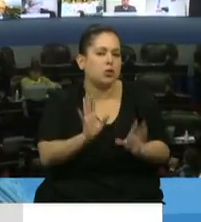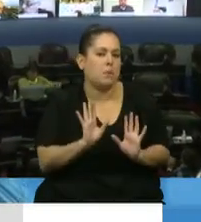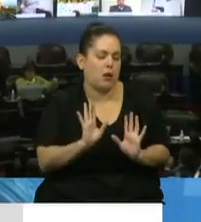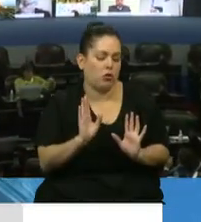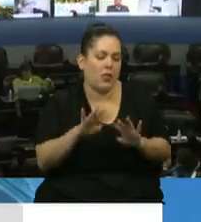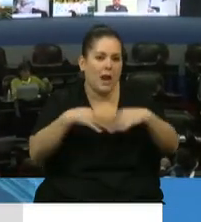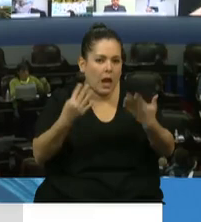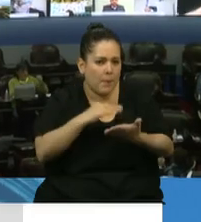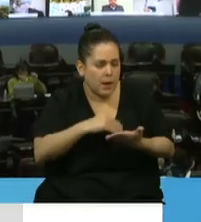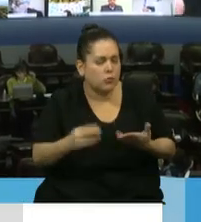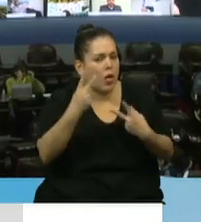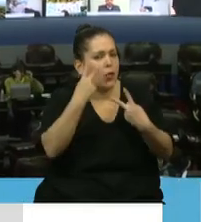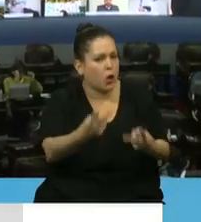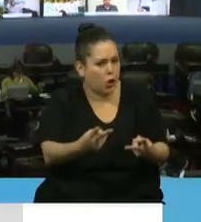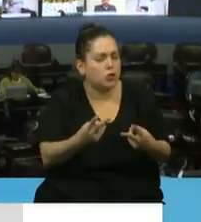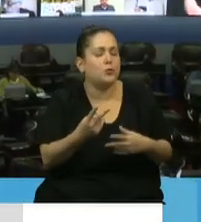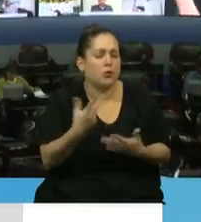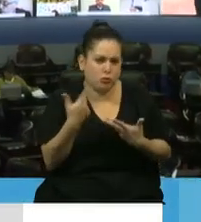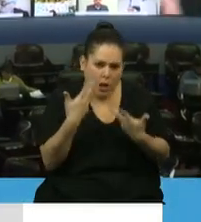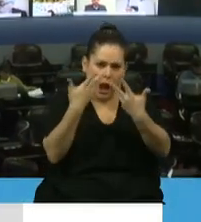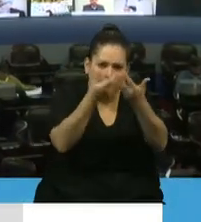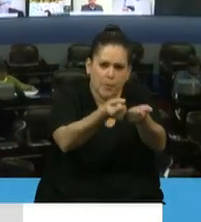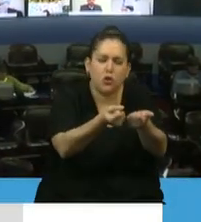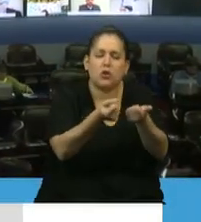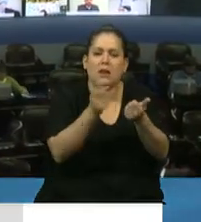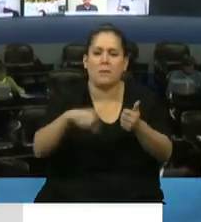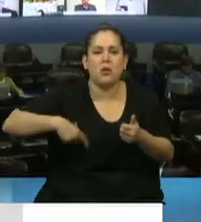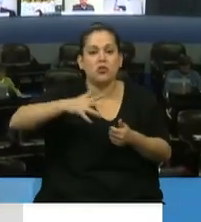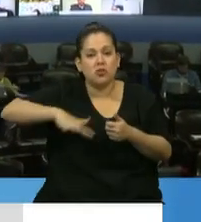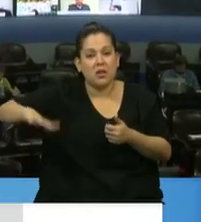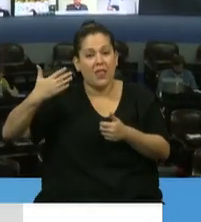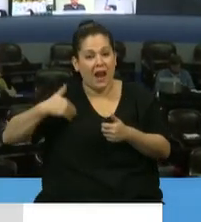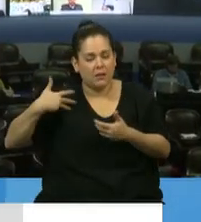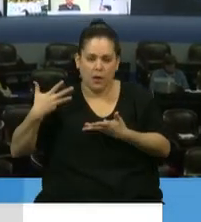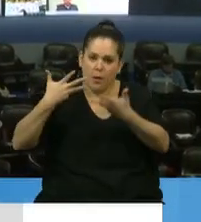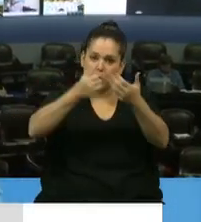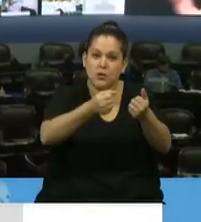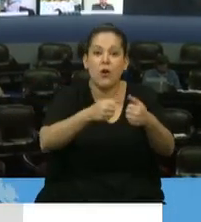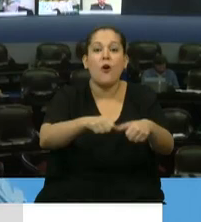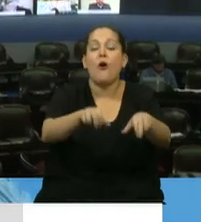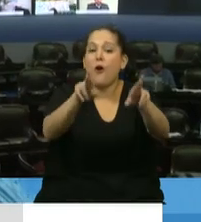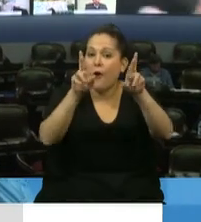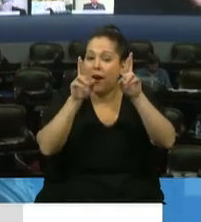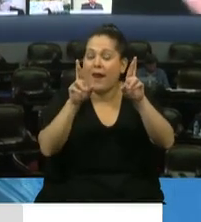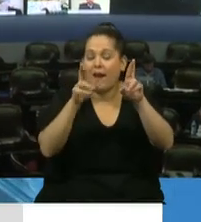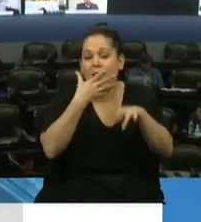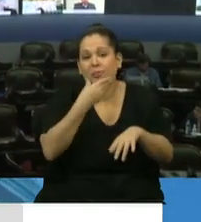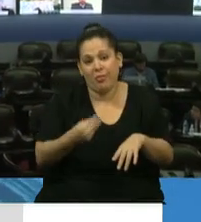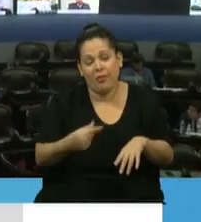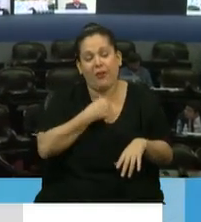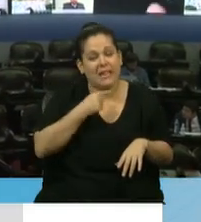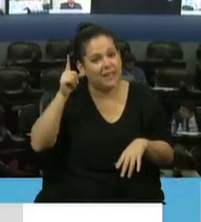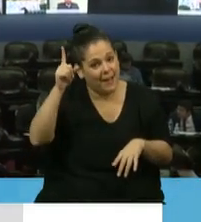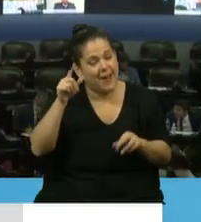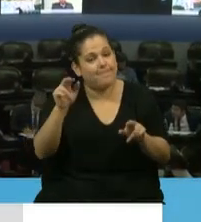Cámara. Nosotros vamos a apoyar, pero también de la sociedad argentina. Y Dios quiera, le digo, voy redondeando, sí. Dios quiera, Dios